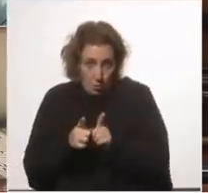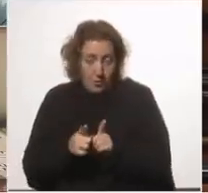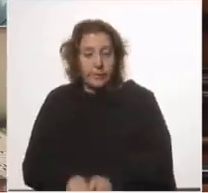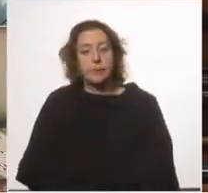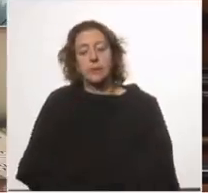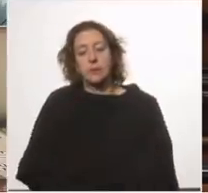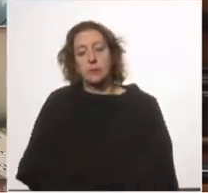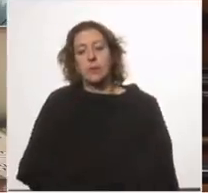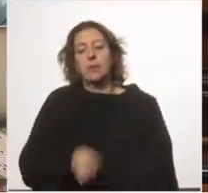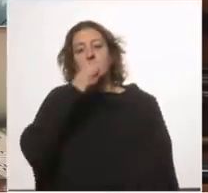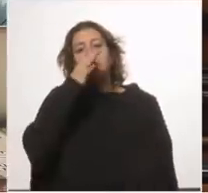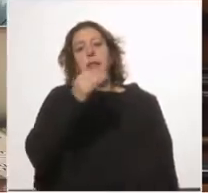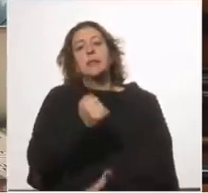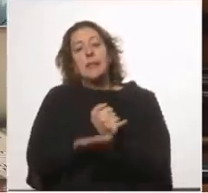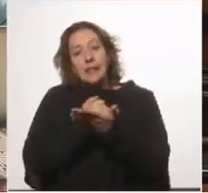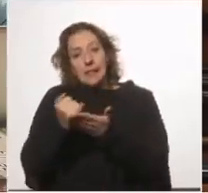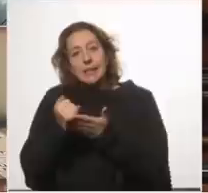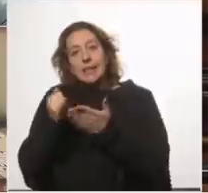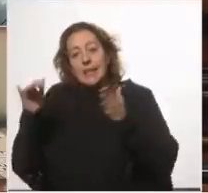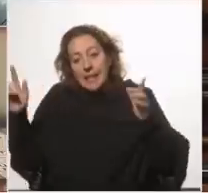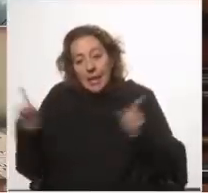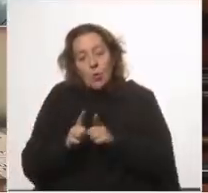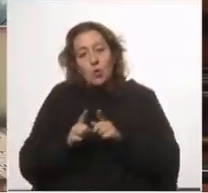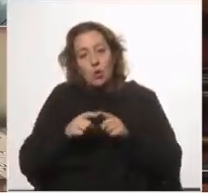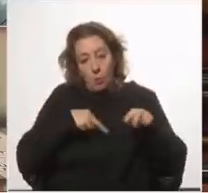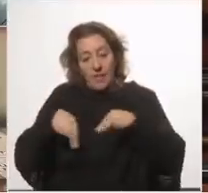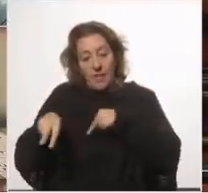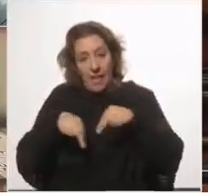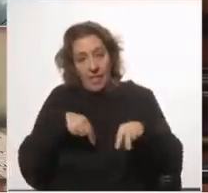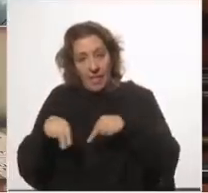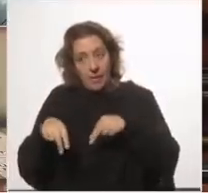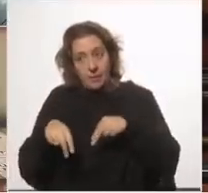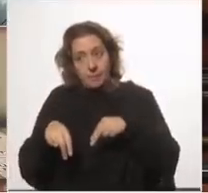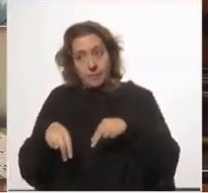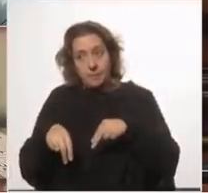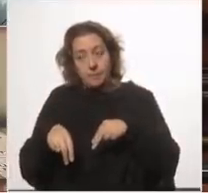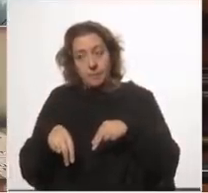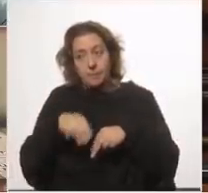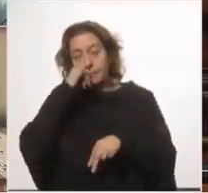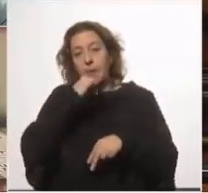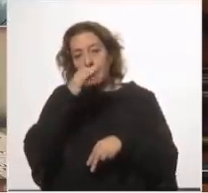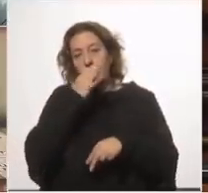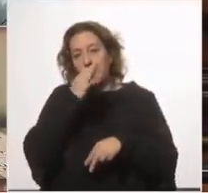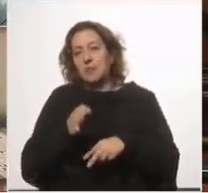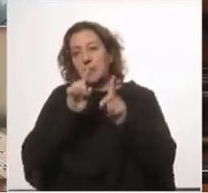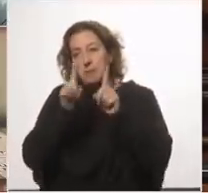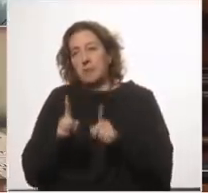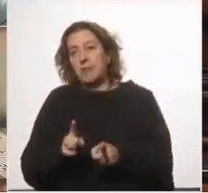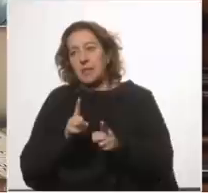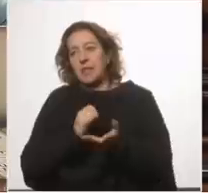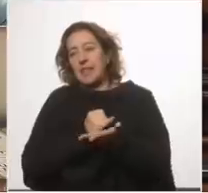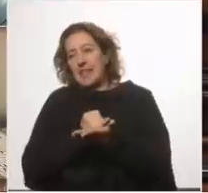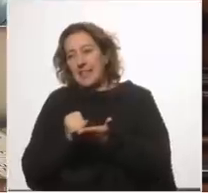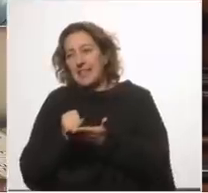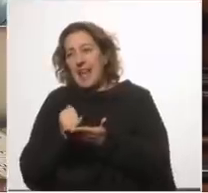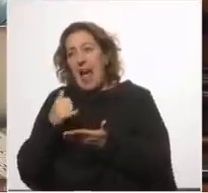dice que el índice de reducción de la movilidad el índice Google el informe dice que hay un índice también de Antel pero que es